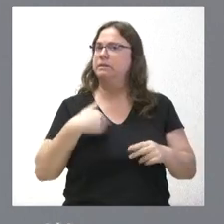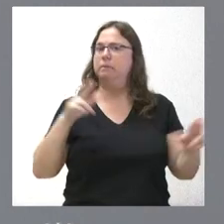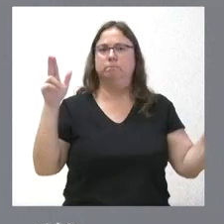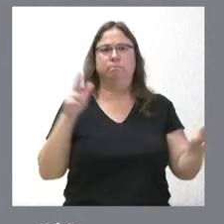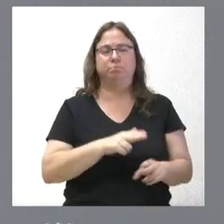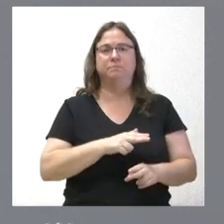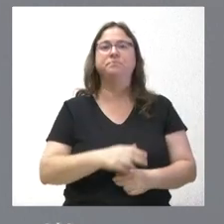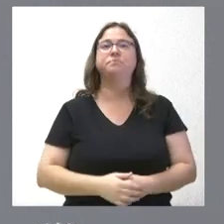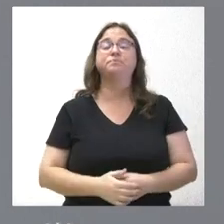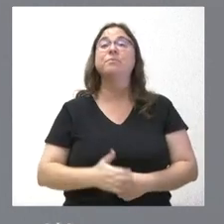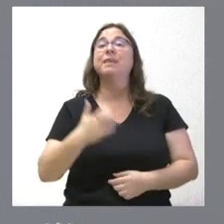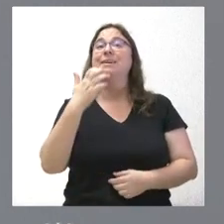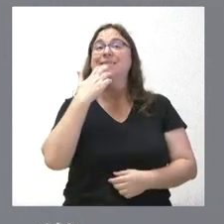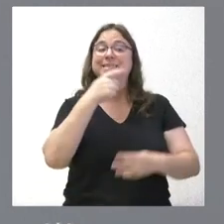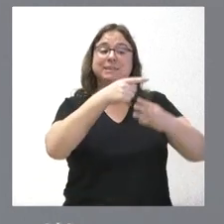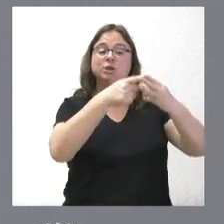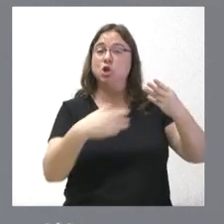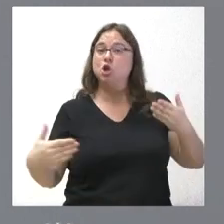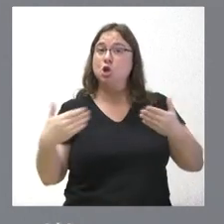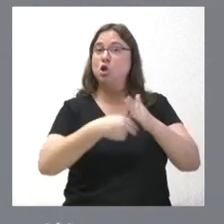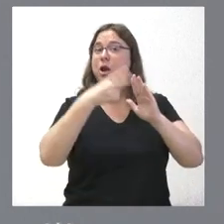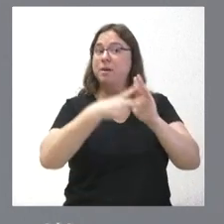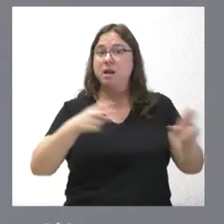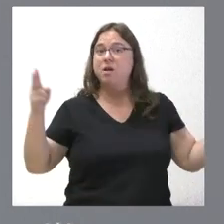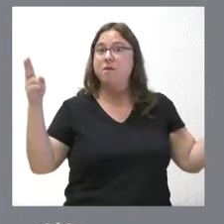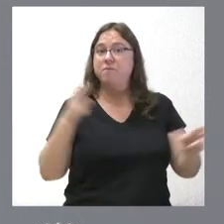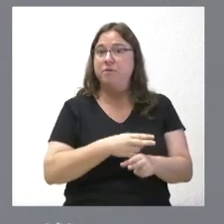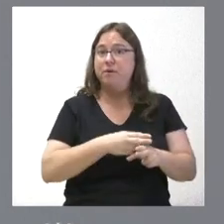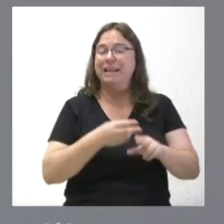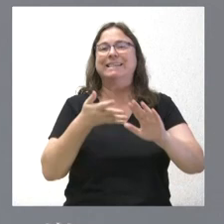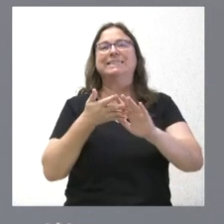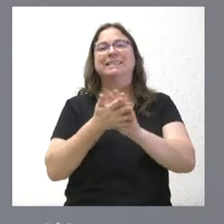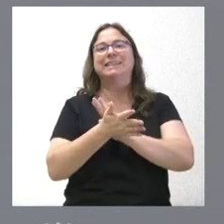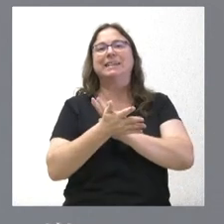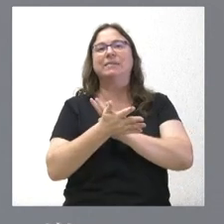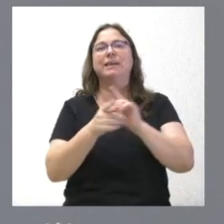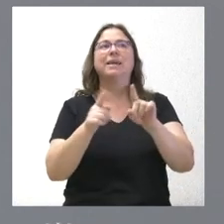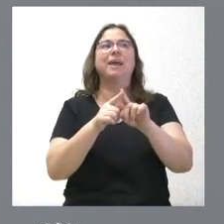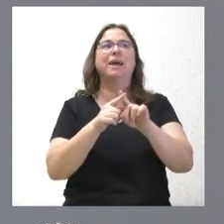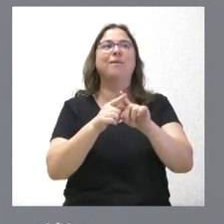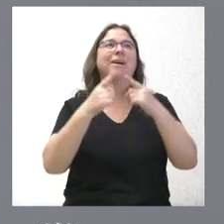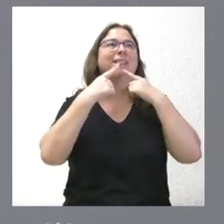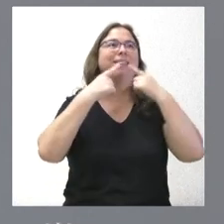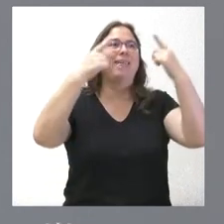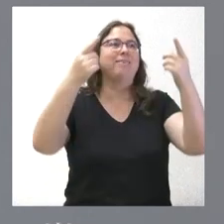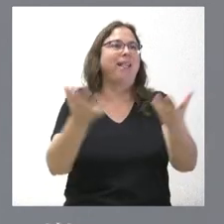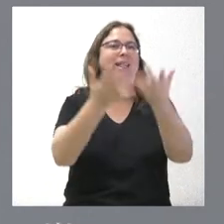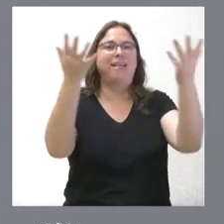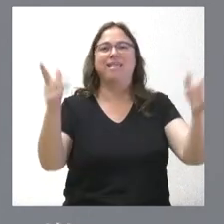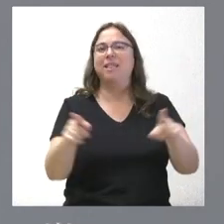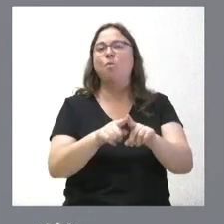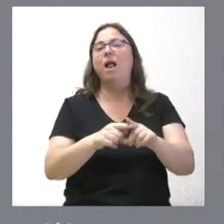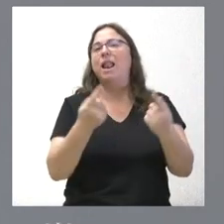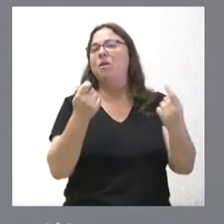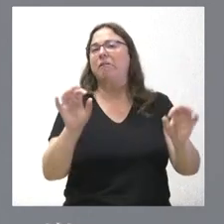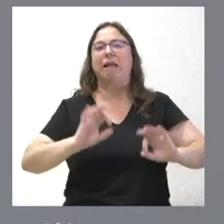pasemos a eliminar toda esta normativa no significa que lancemos el mensaje de que no es preciso ningún tipo